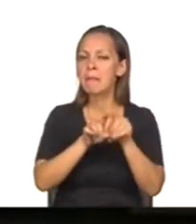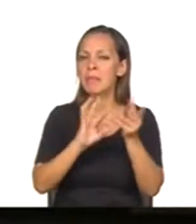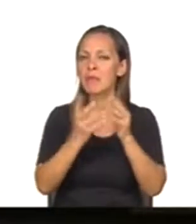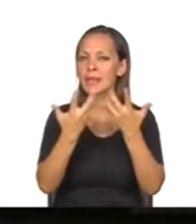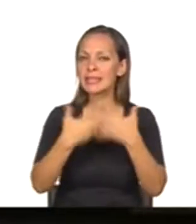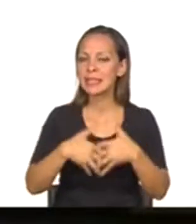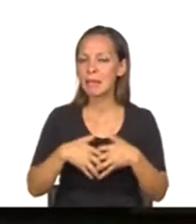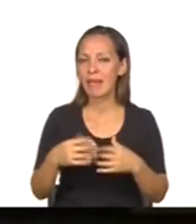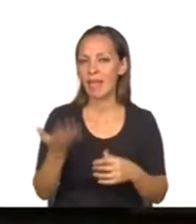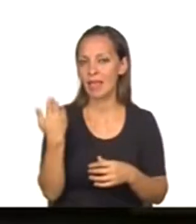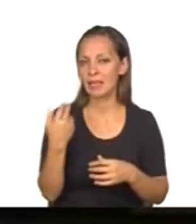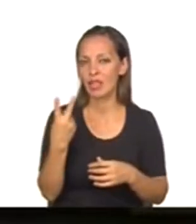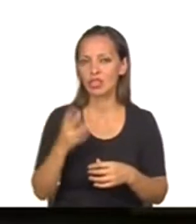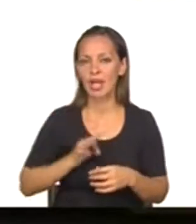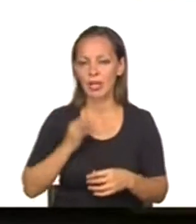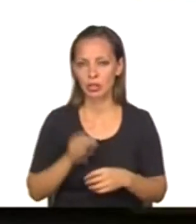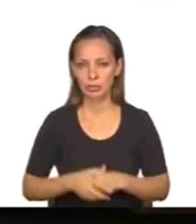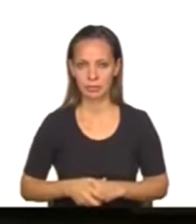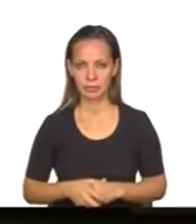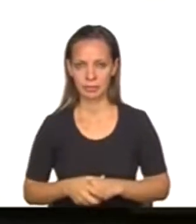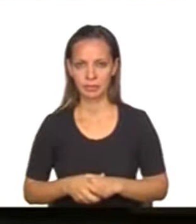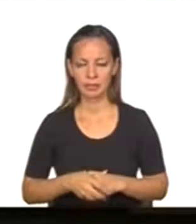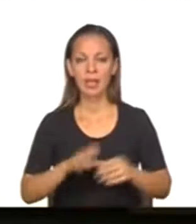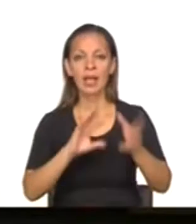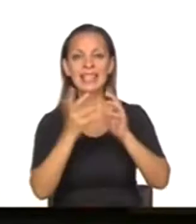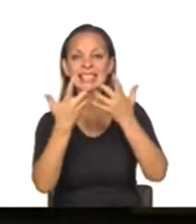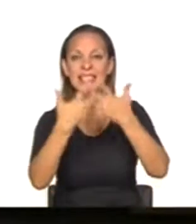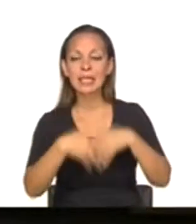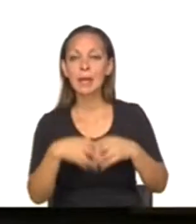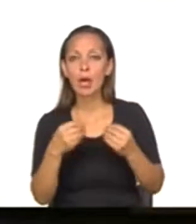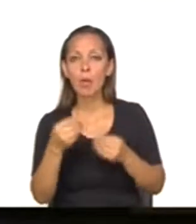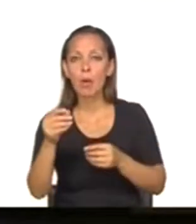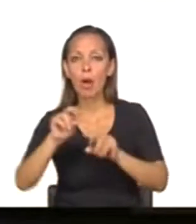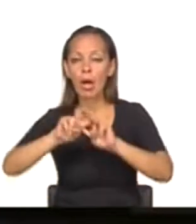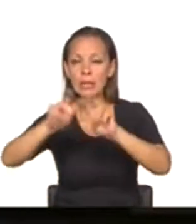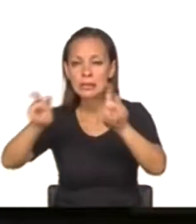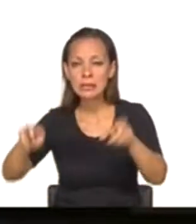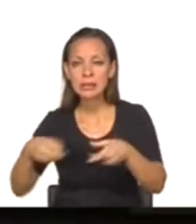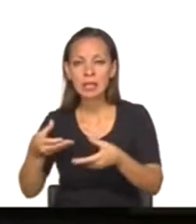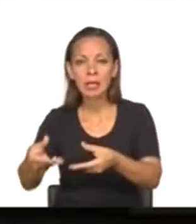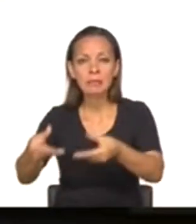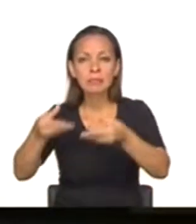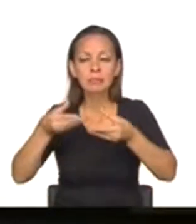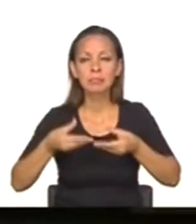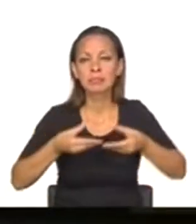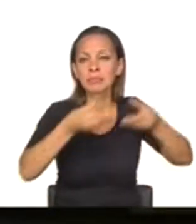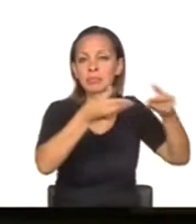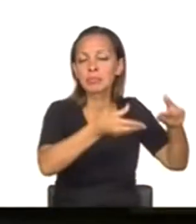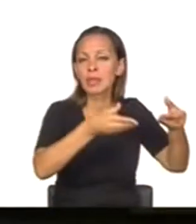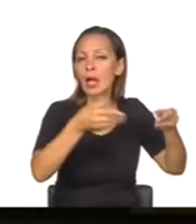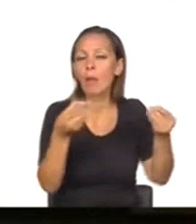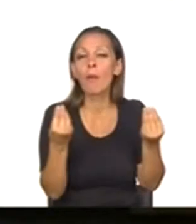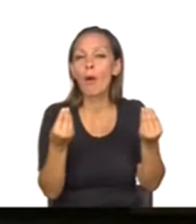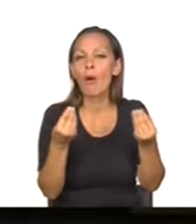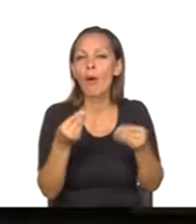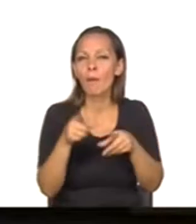hace dos años basado en la transferencia de ingresos a partir de elevación impositiva,